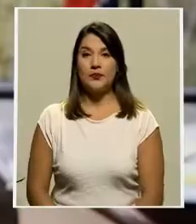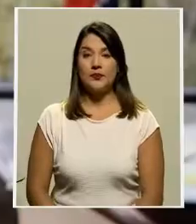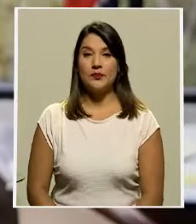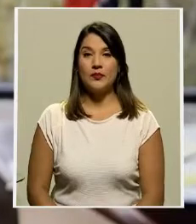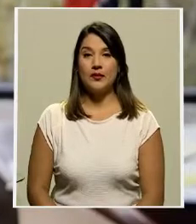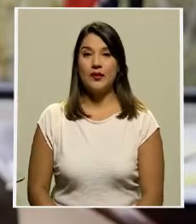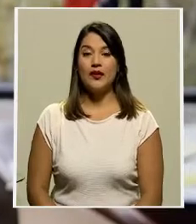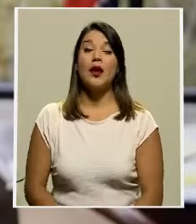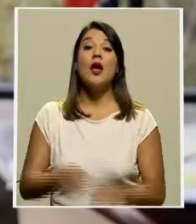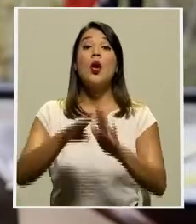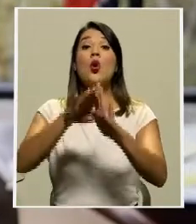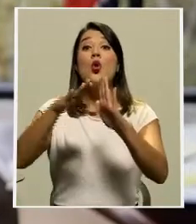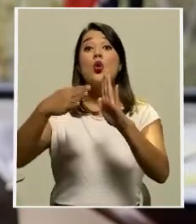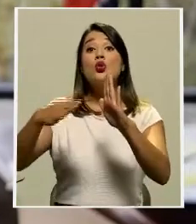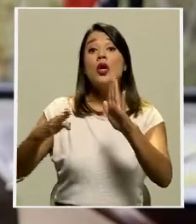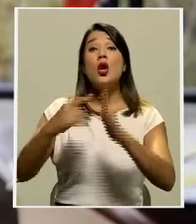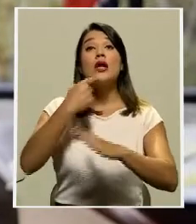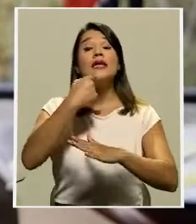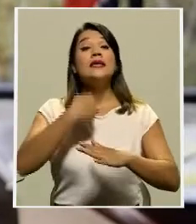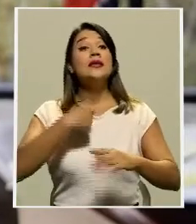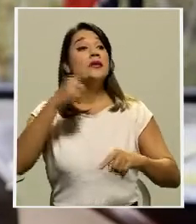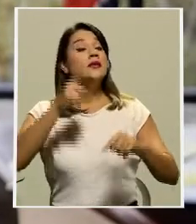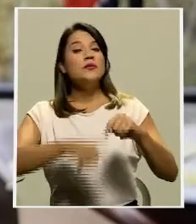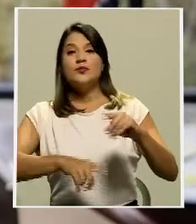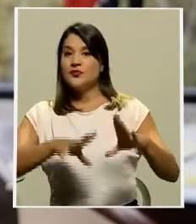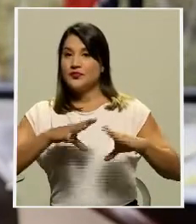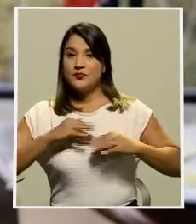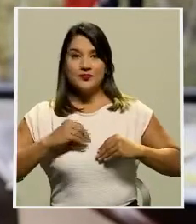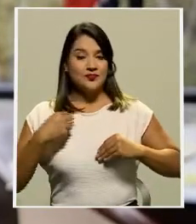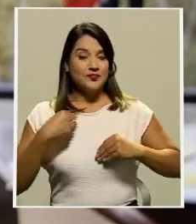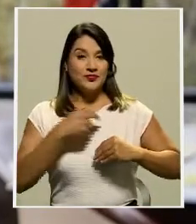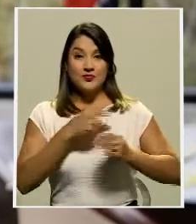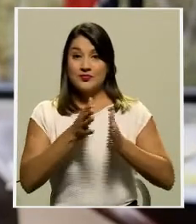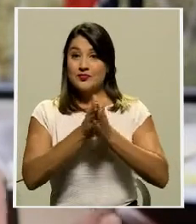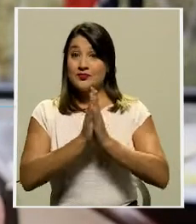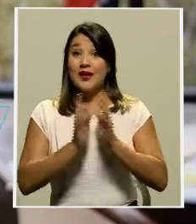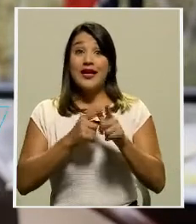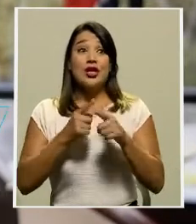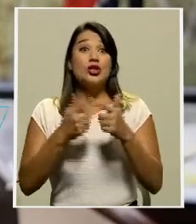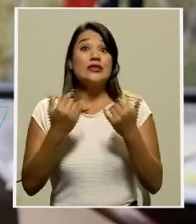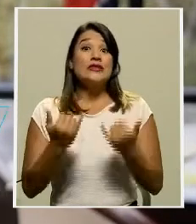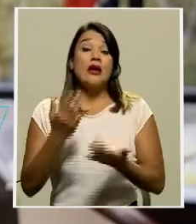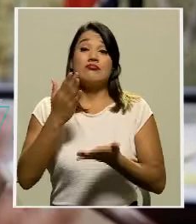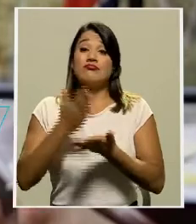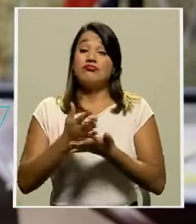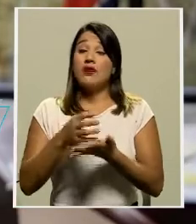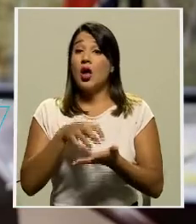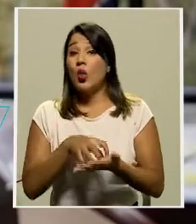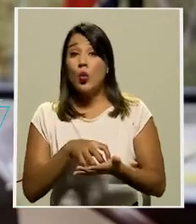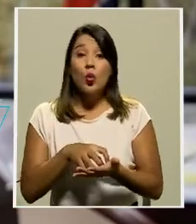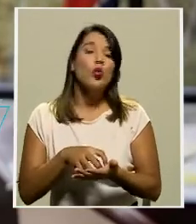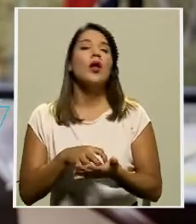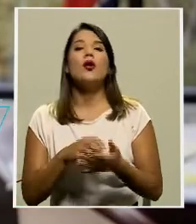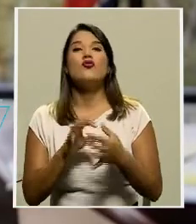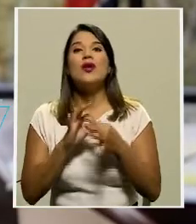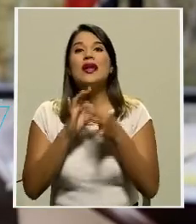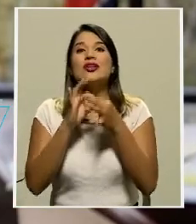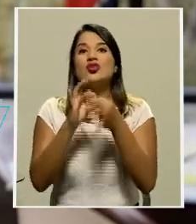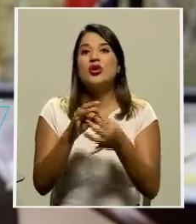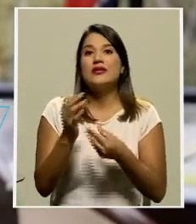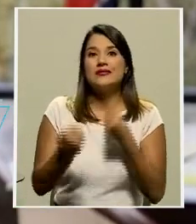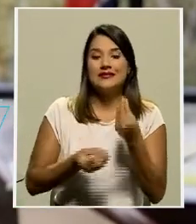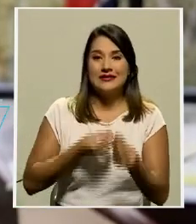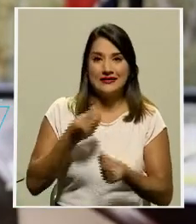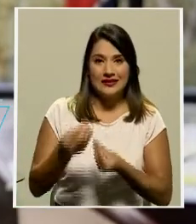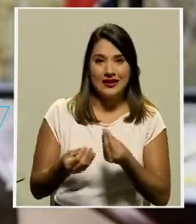El ente Contralor nos dice que es inadmisible esta solicitud y con esto se acaba la incertidumbre que teníamos con respecto a los escenarios que debemos abordar.